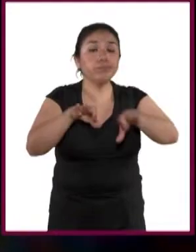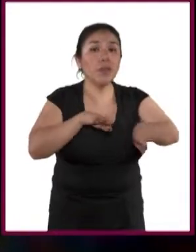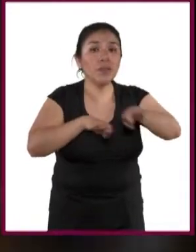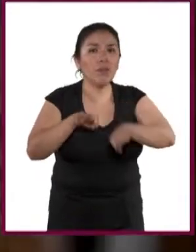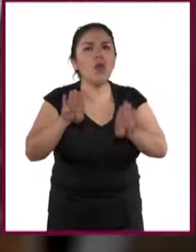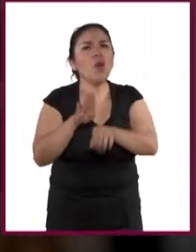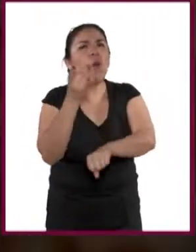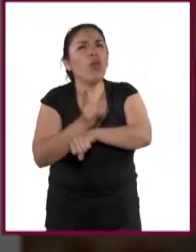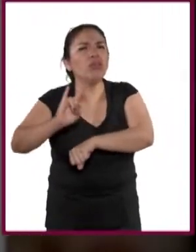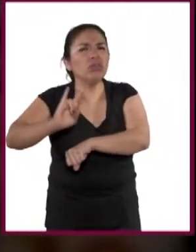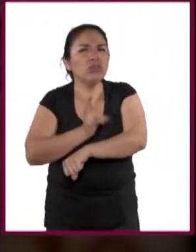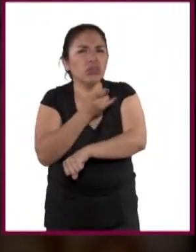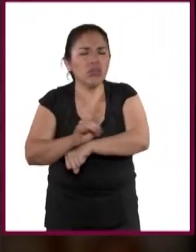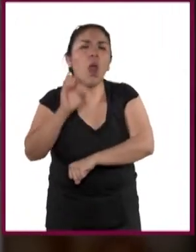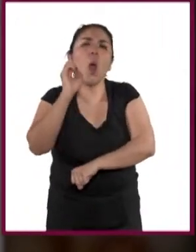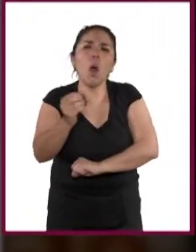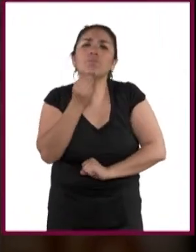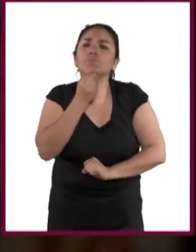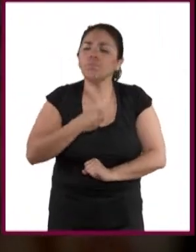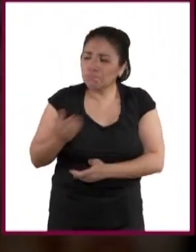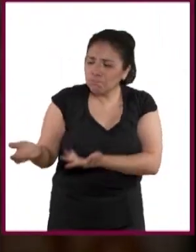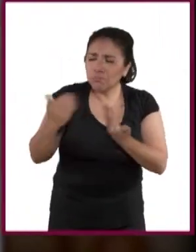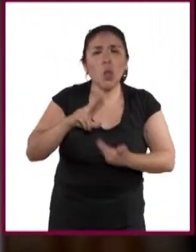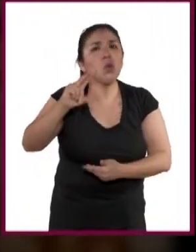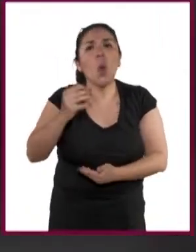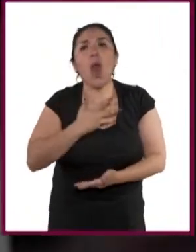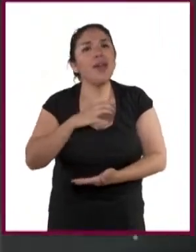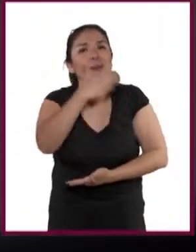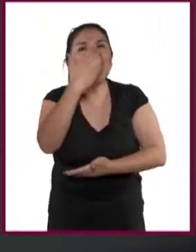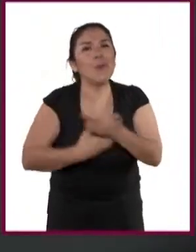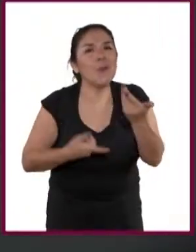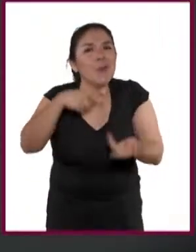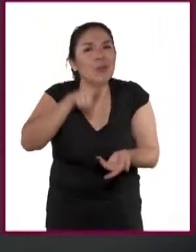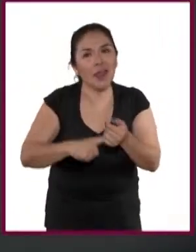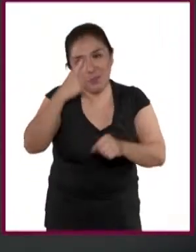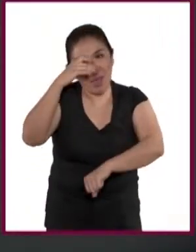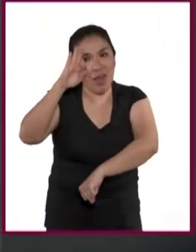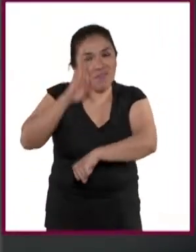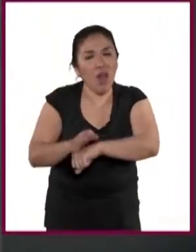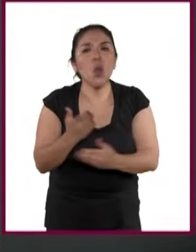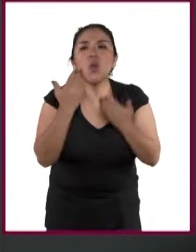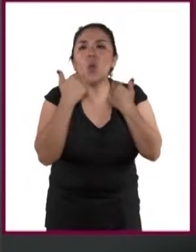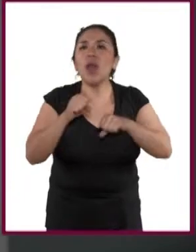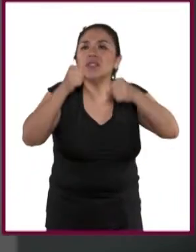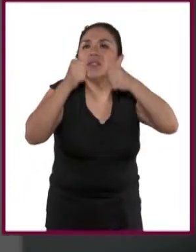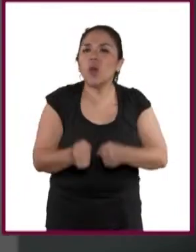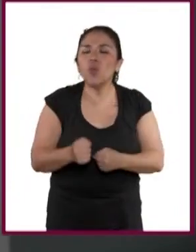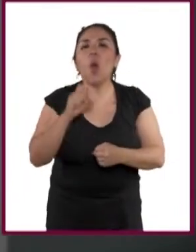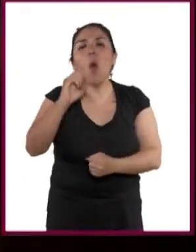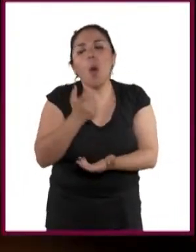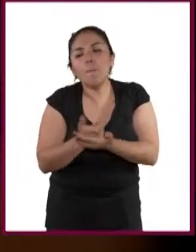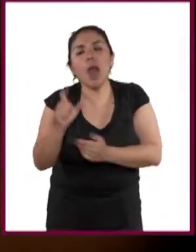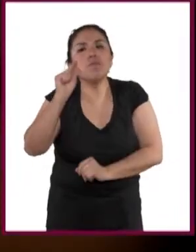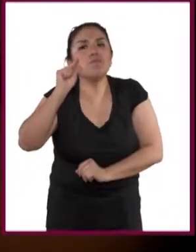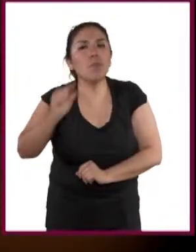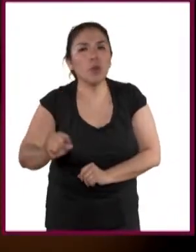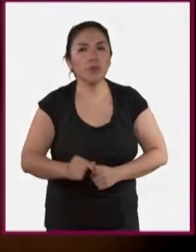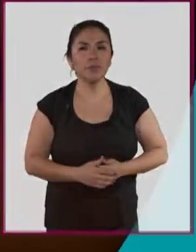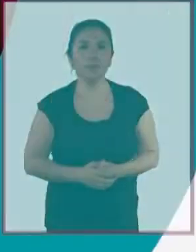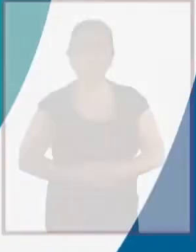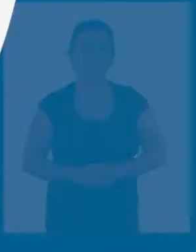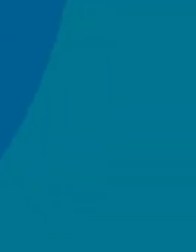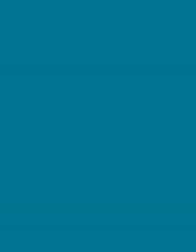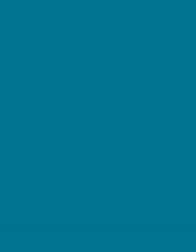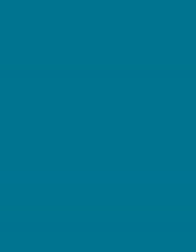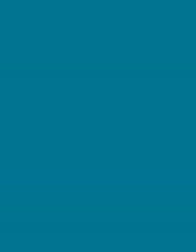incorporan a trabajos informales o los aceptan sin un contrato de por medio, sin seguro y con sueldos bajos.